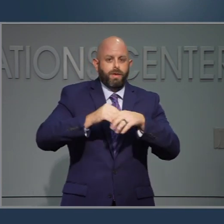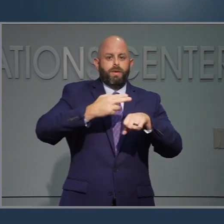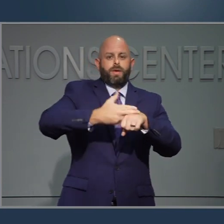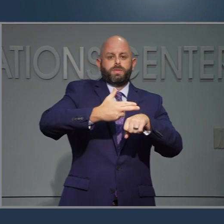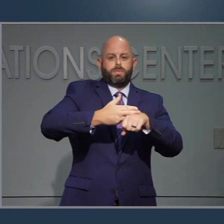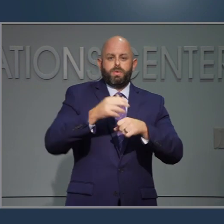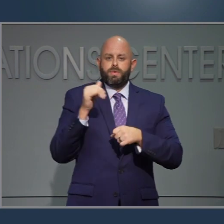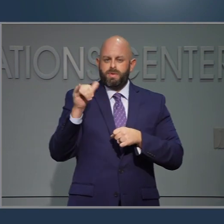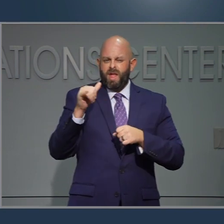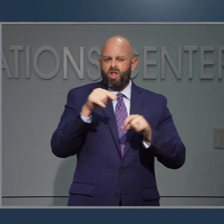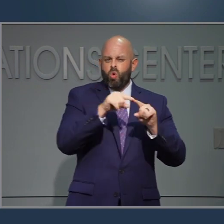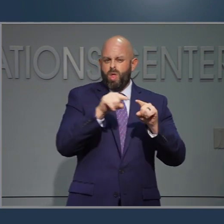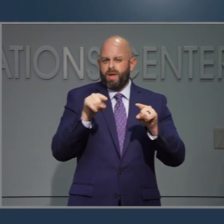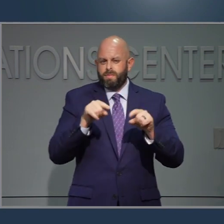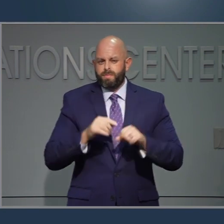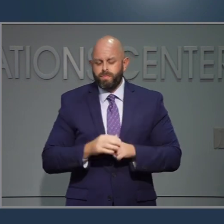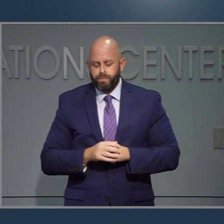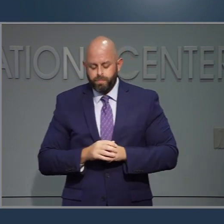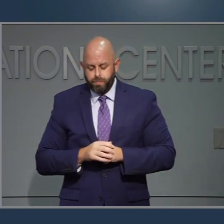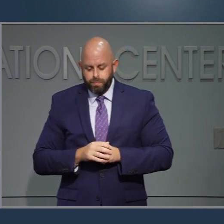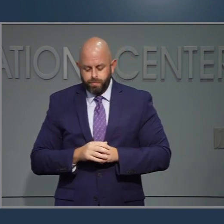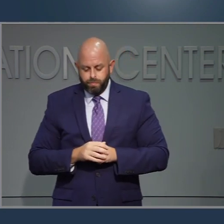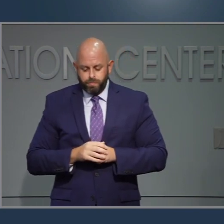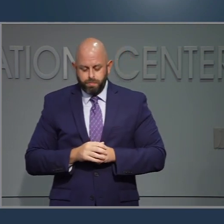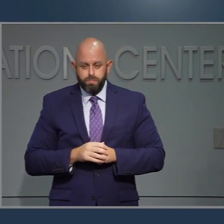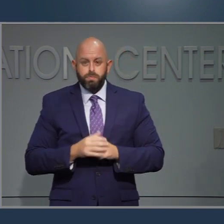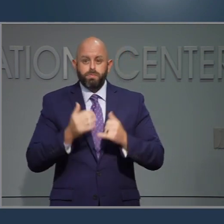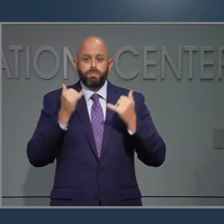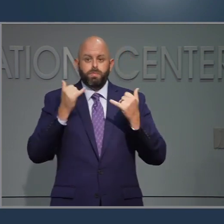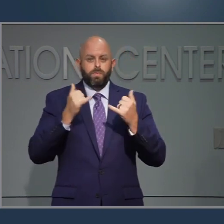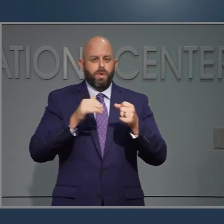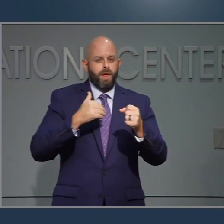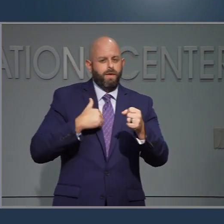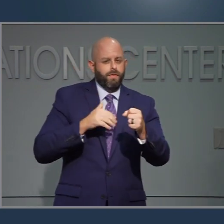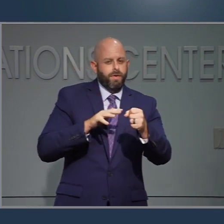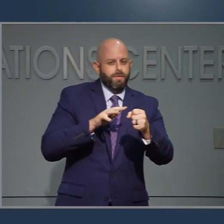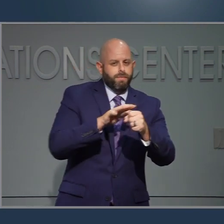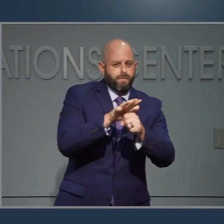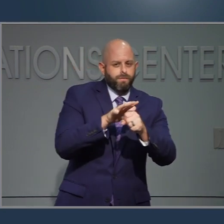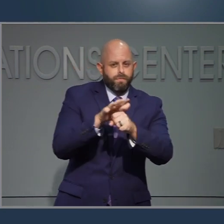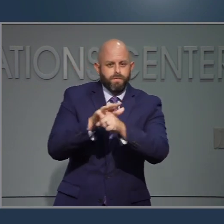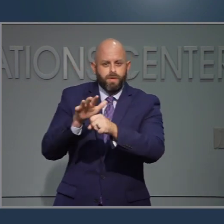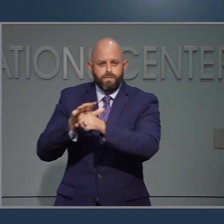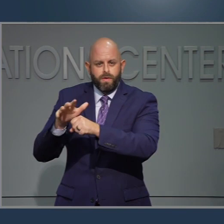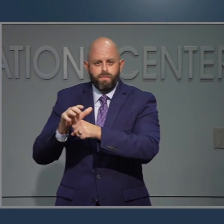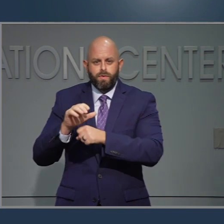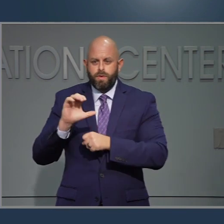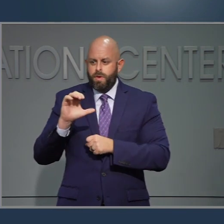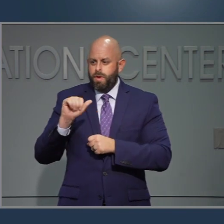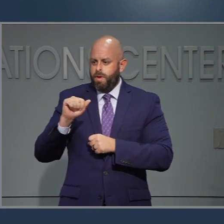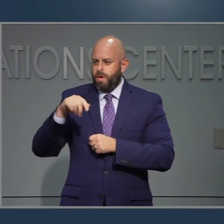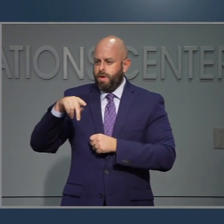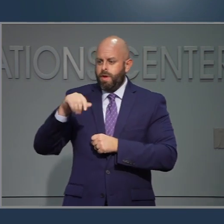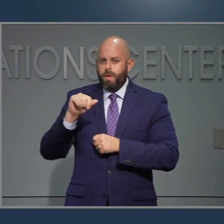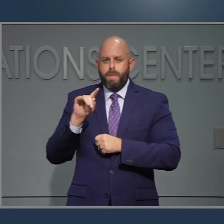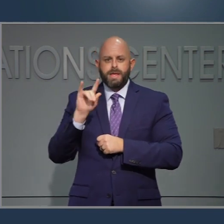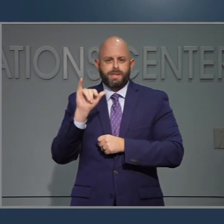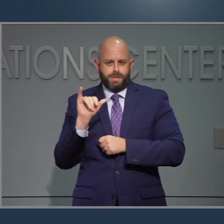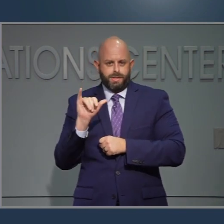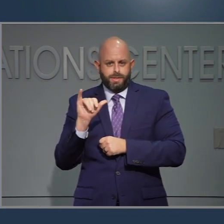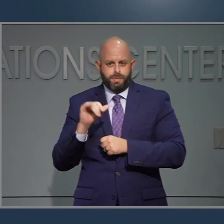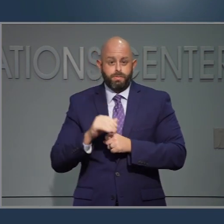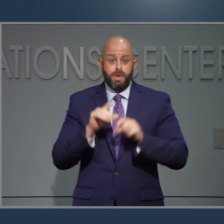la capacidad de hospital y le damos línea amarilla. Ahora hablamos de las cifras de capacidad del primer indicador de